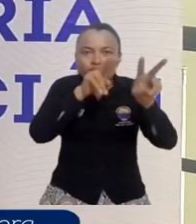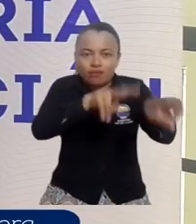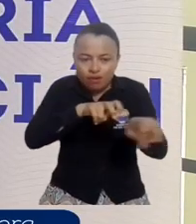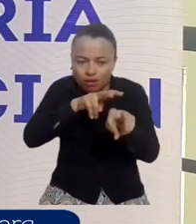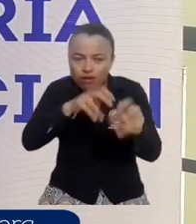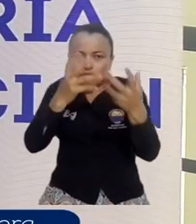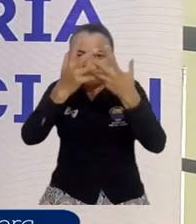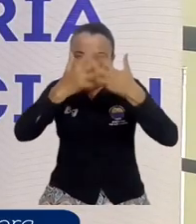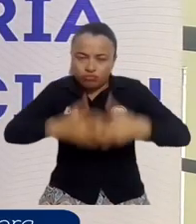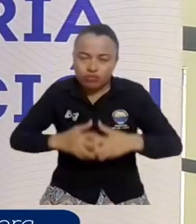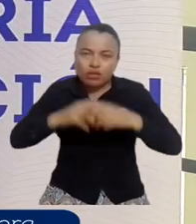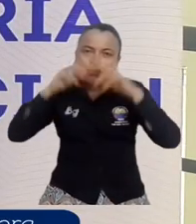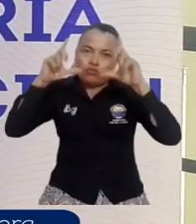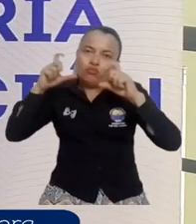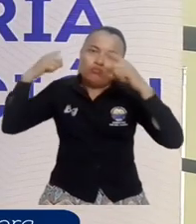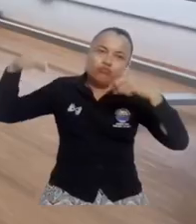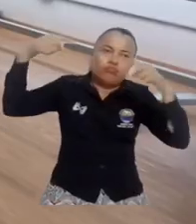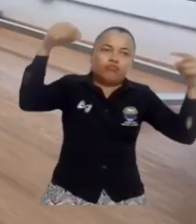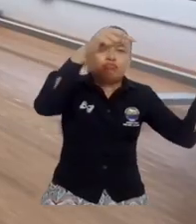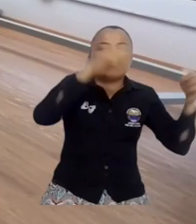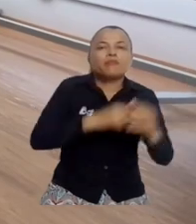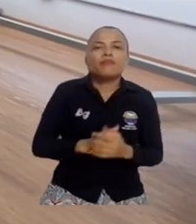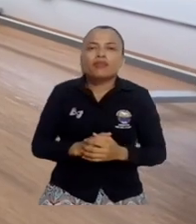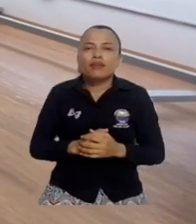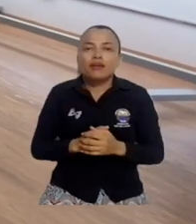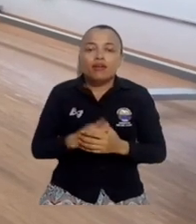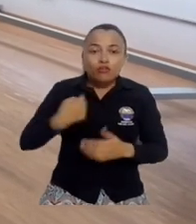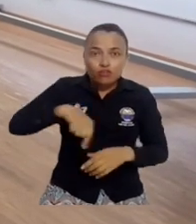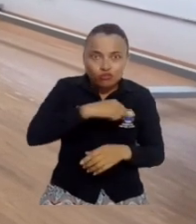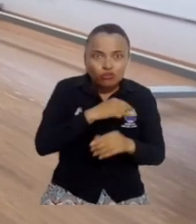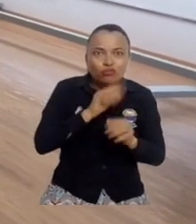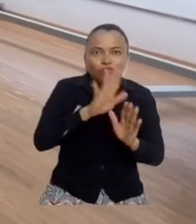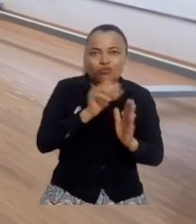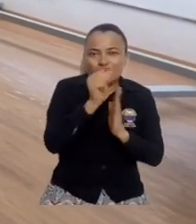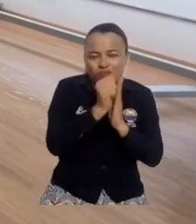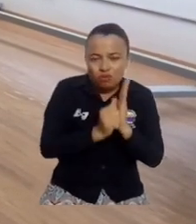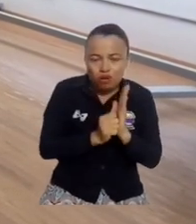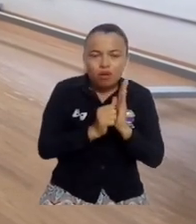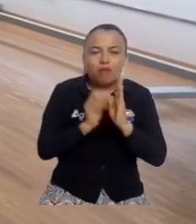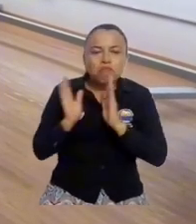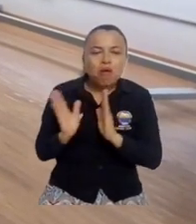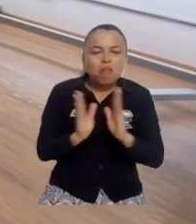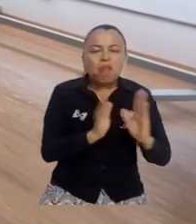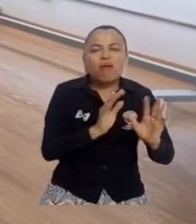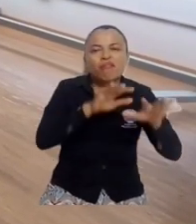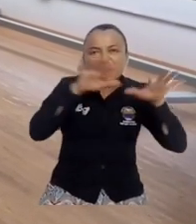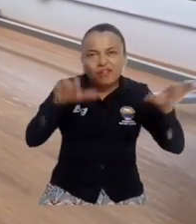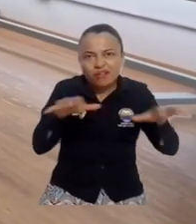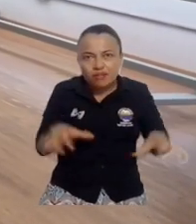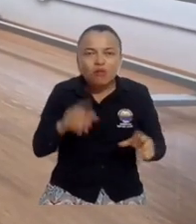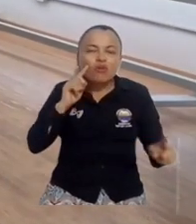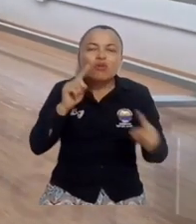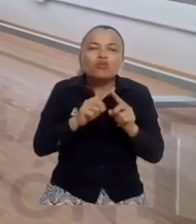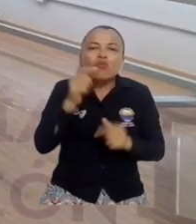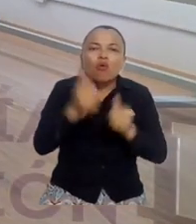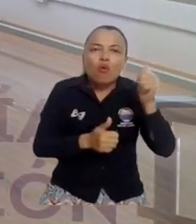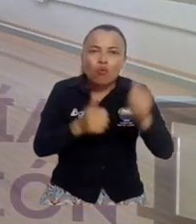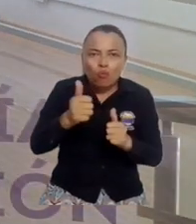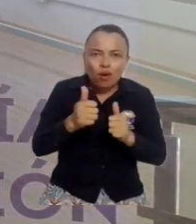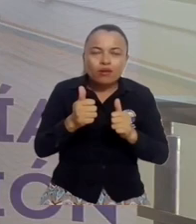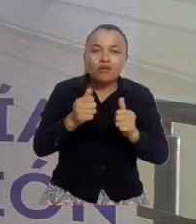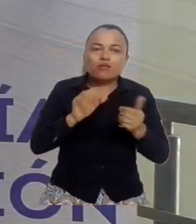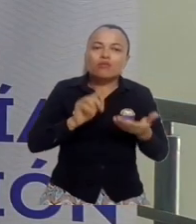agro, la agroindustria y el sector del turismo. A partir de todo el ejercicio que hemos desarrollado en este programa, pues lo que busca es